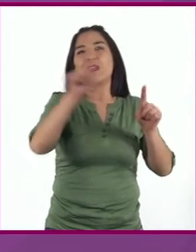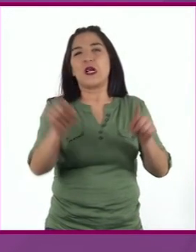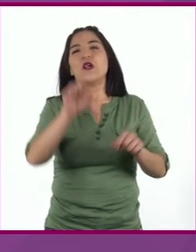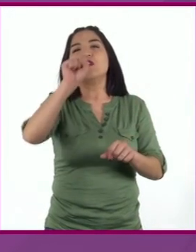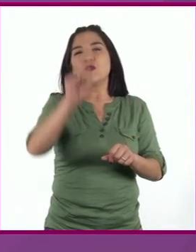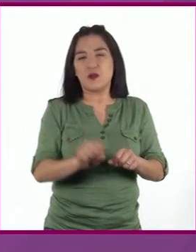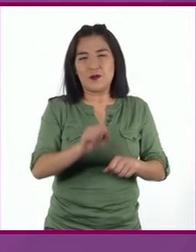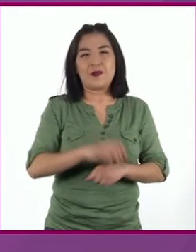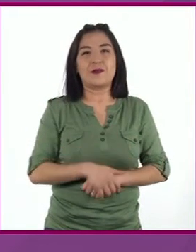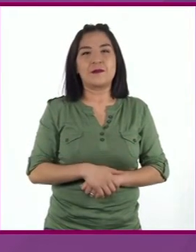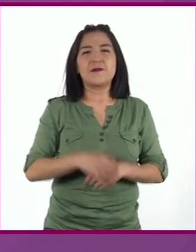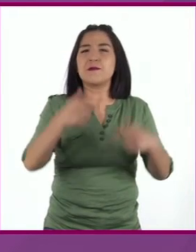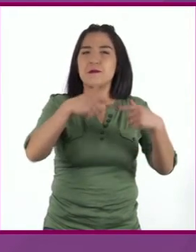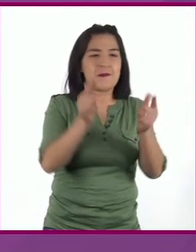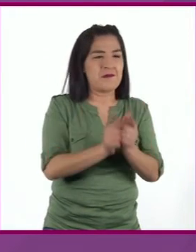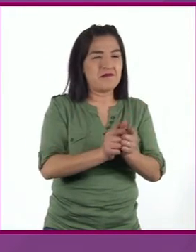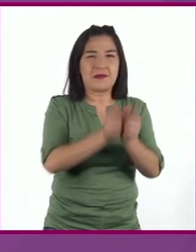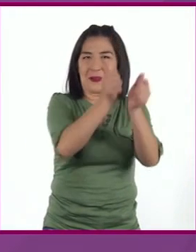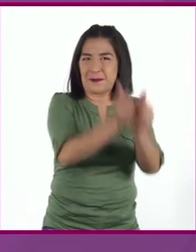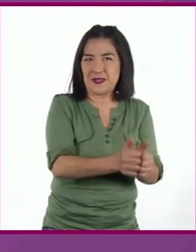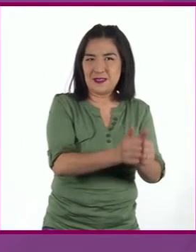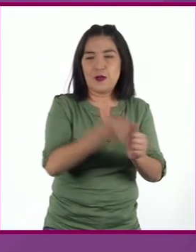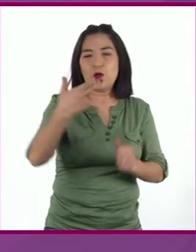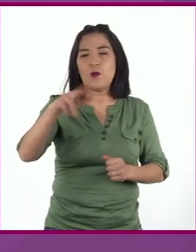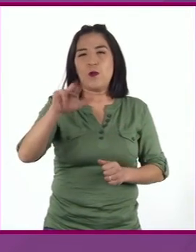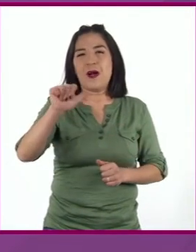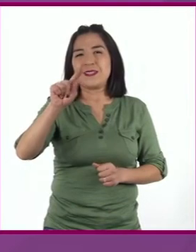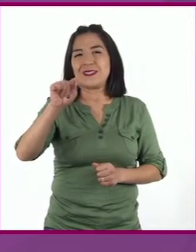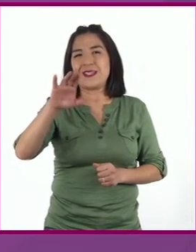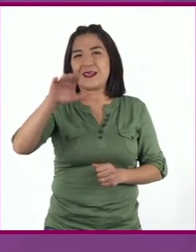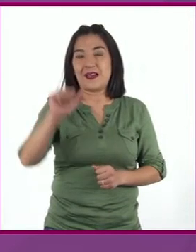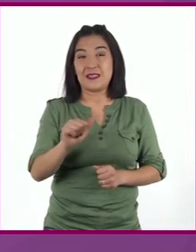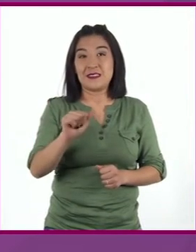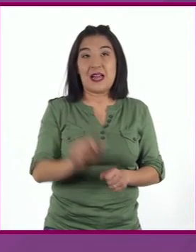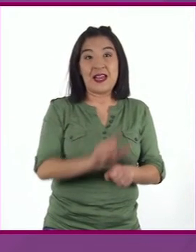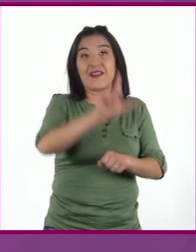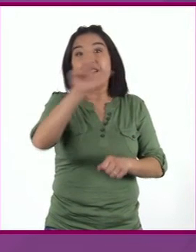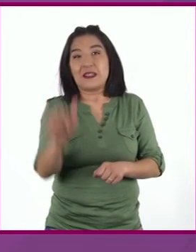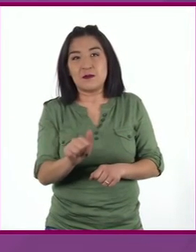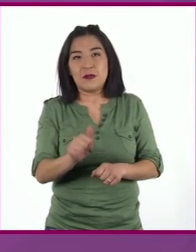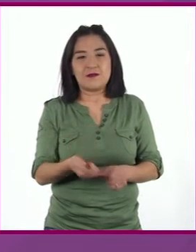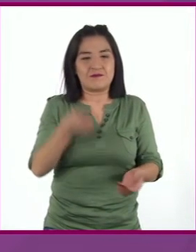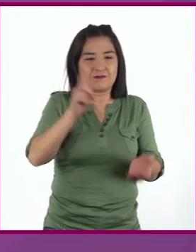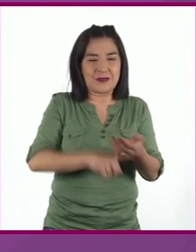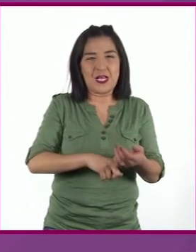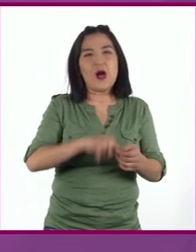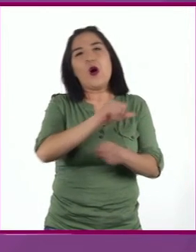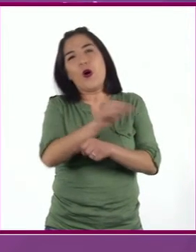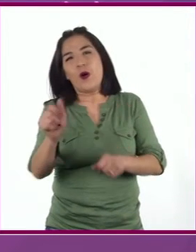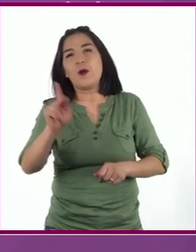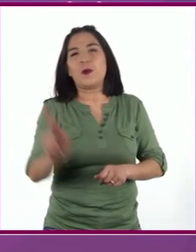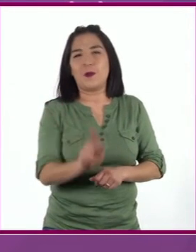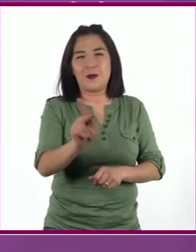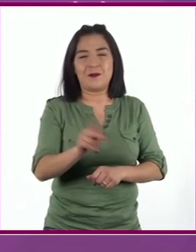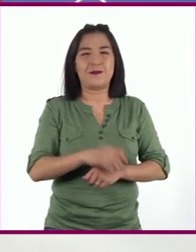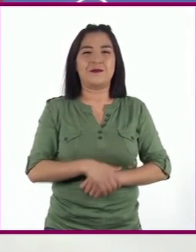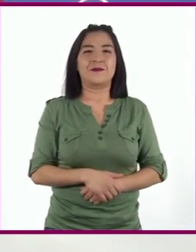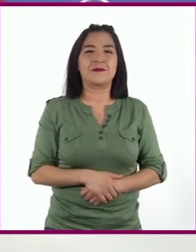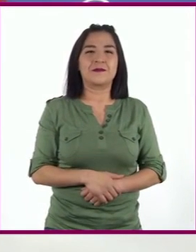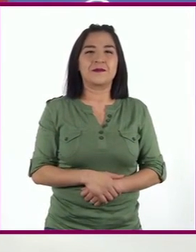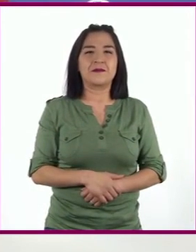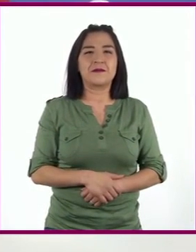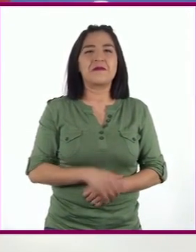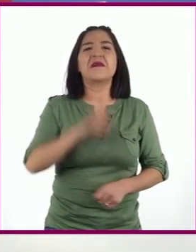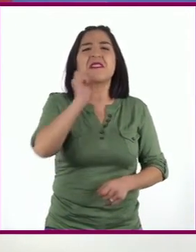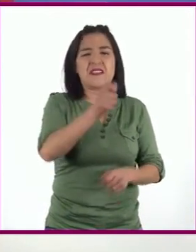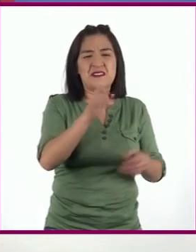un grupo permanece Los huastecas Más tarde, aislado por otros pueblos ¿Qué